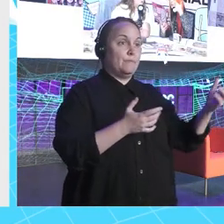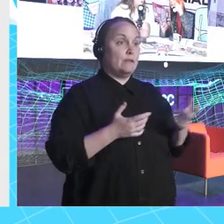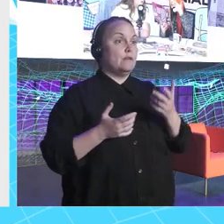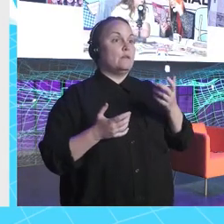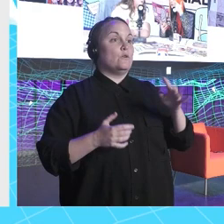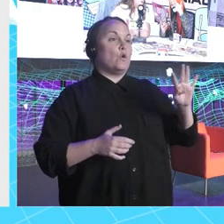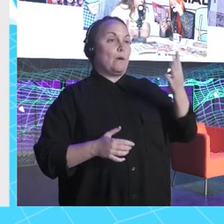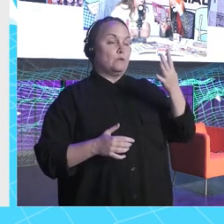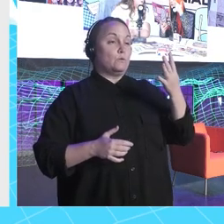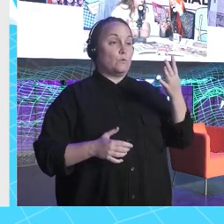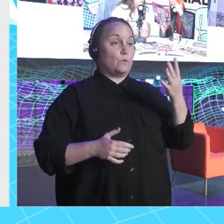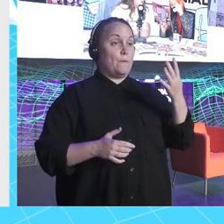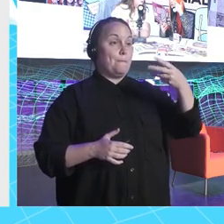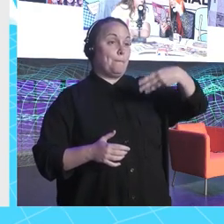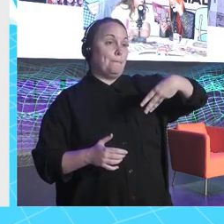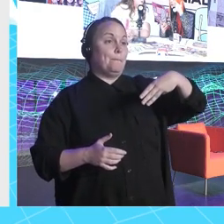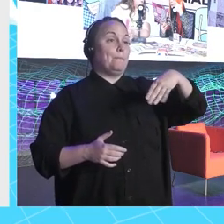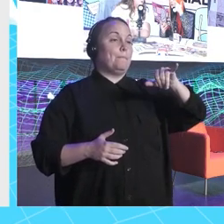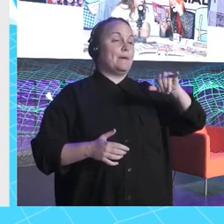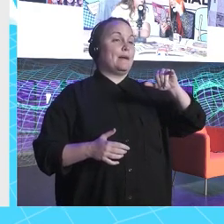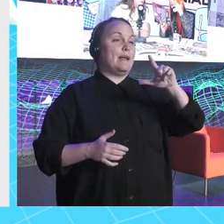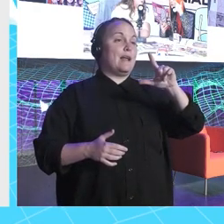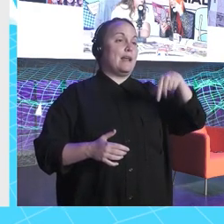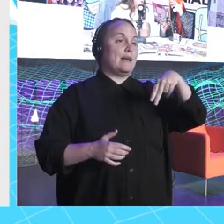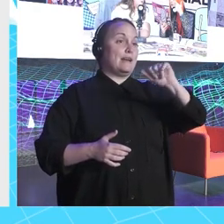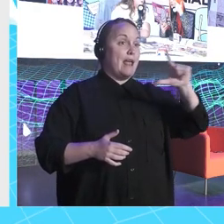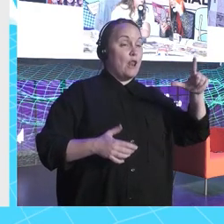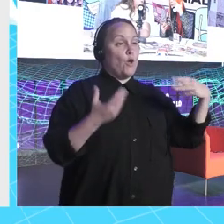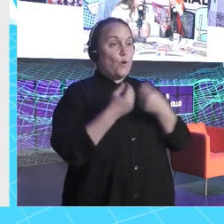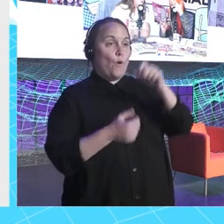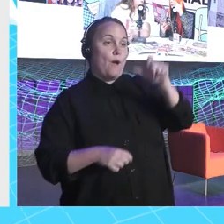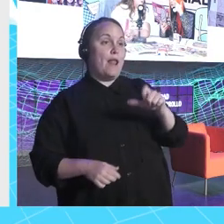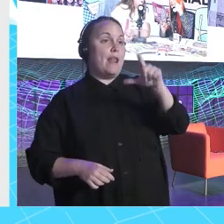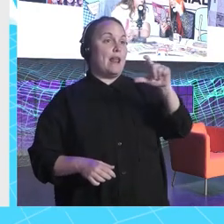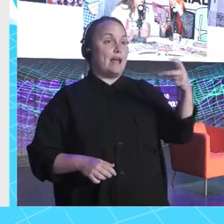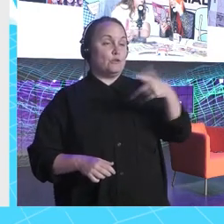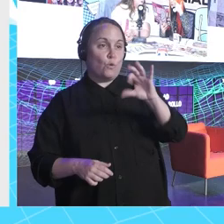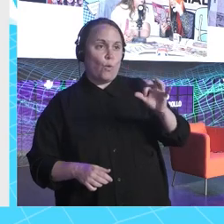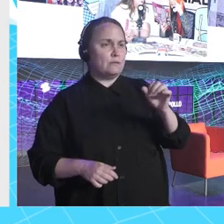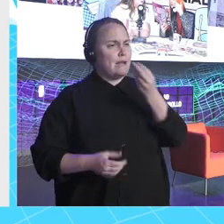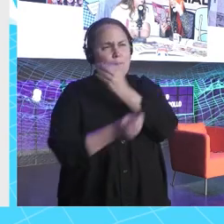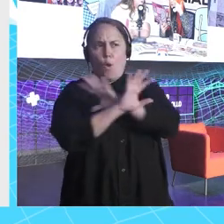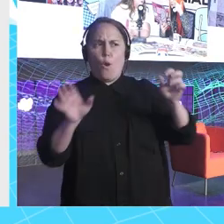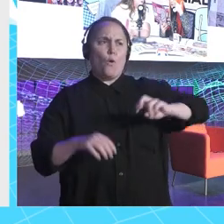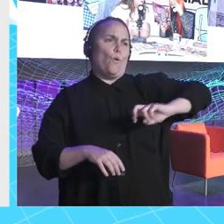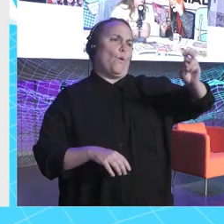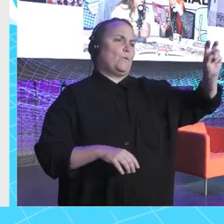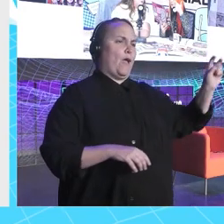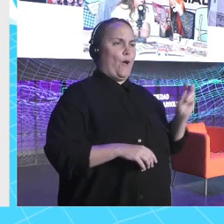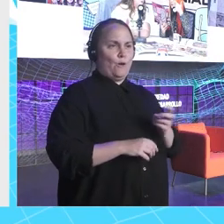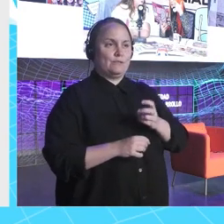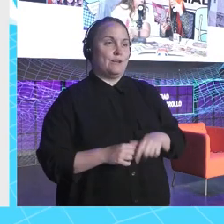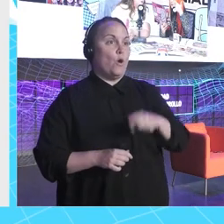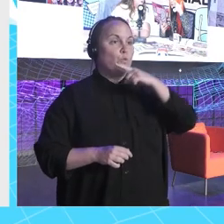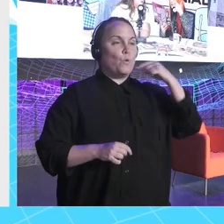Cuarto Millennial, no sé si alguien lo escucha. Con Lala Chus, que es la mejor, dulces y saladas, con mamasita, con Inés. Y luego, mira, yo